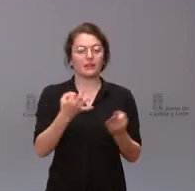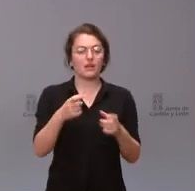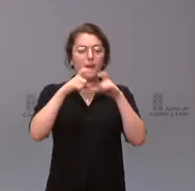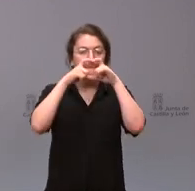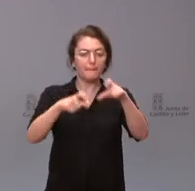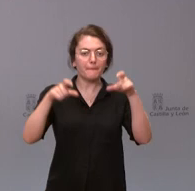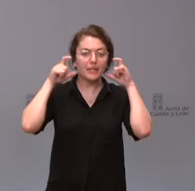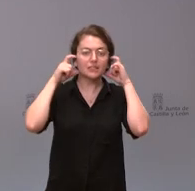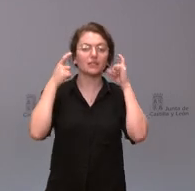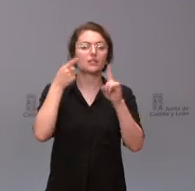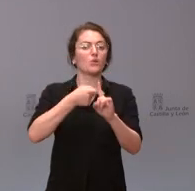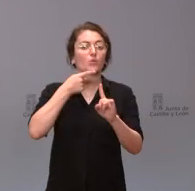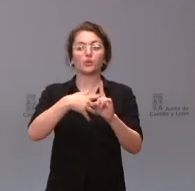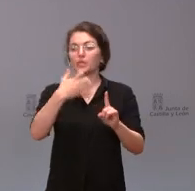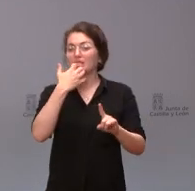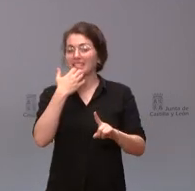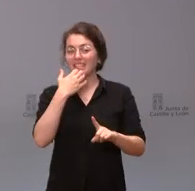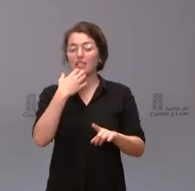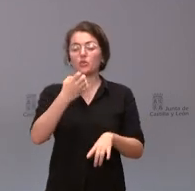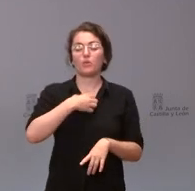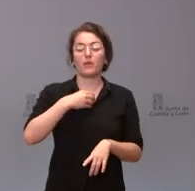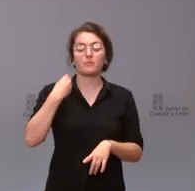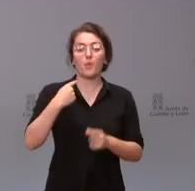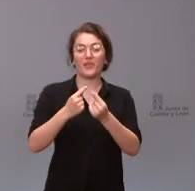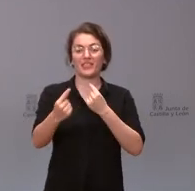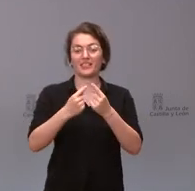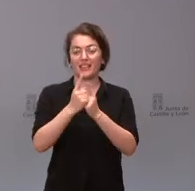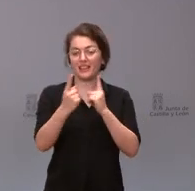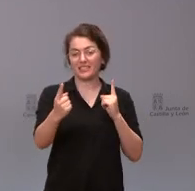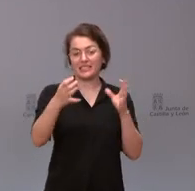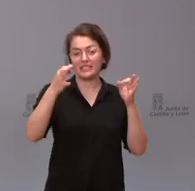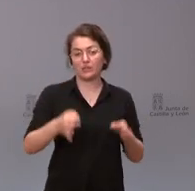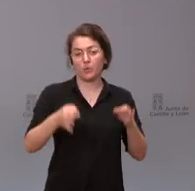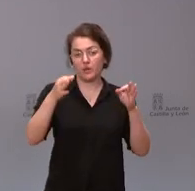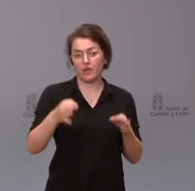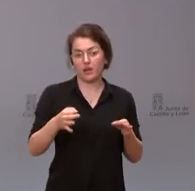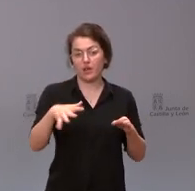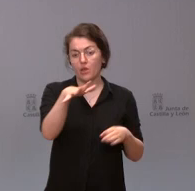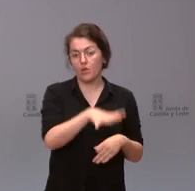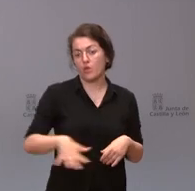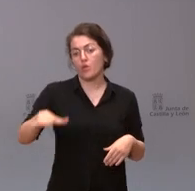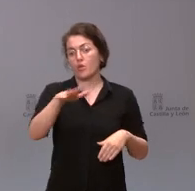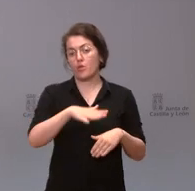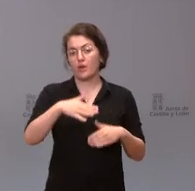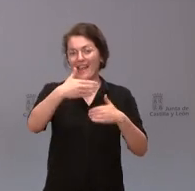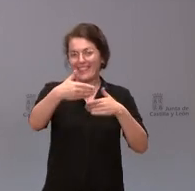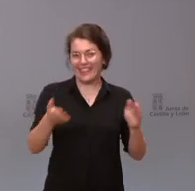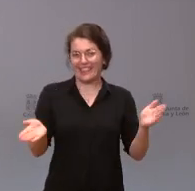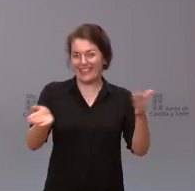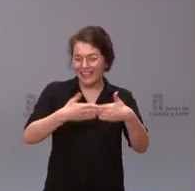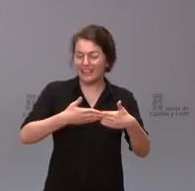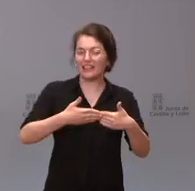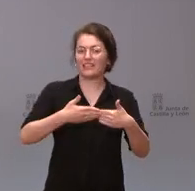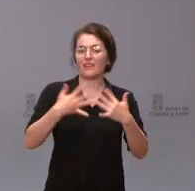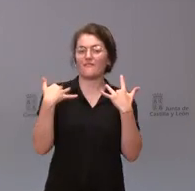cuando no podamos asegurar la distancia de seguridad en lugares cerrados y poco ventilados